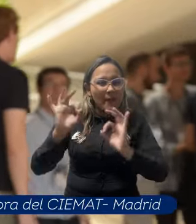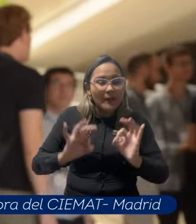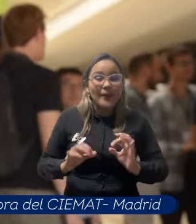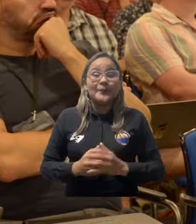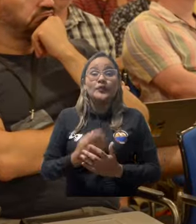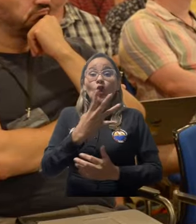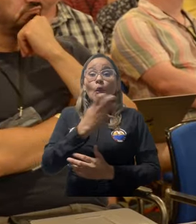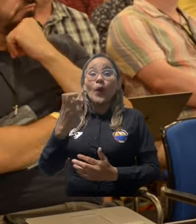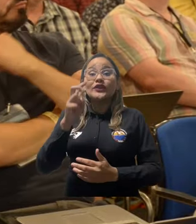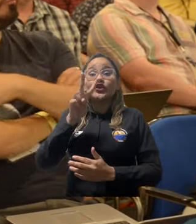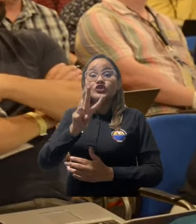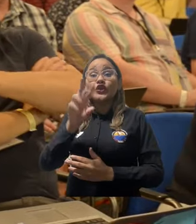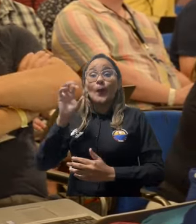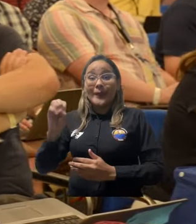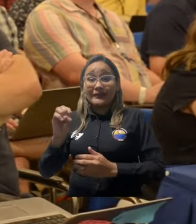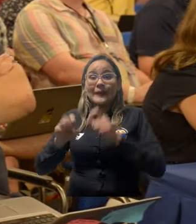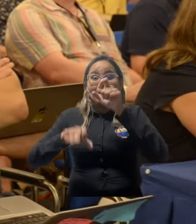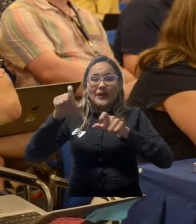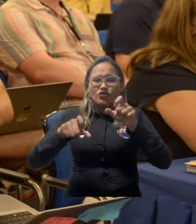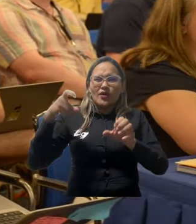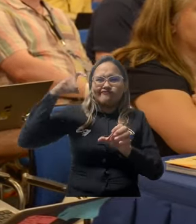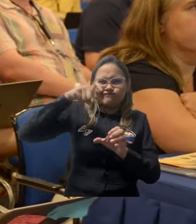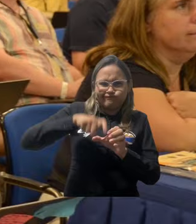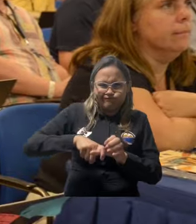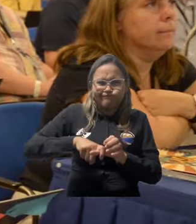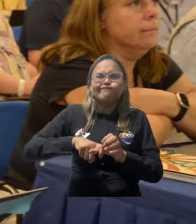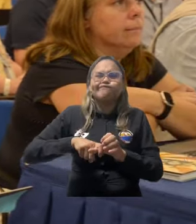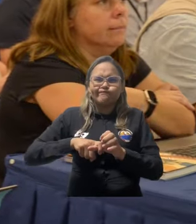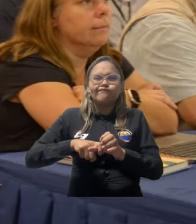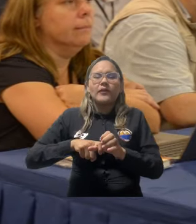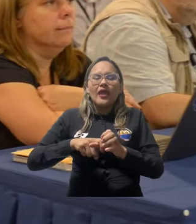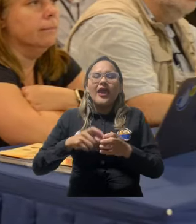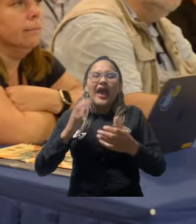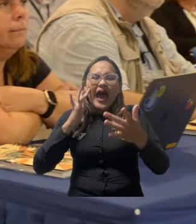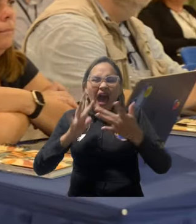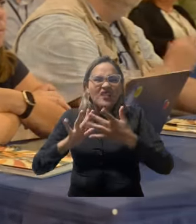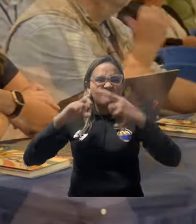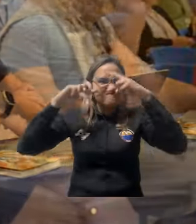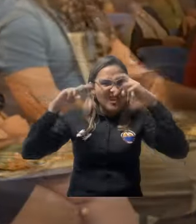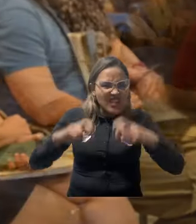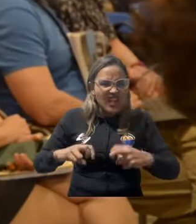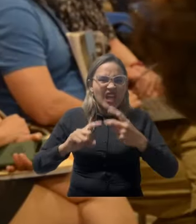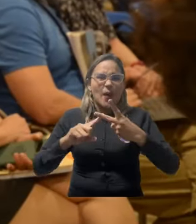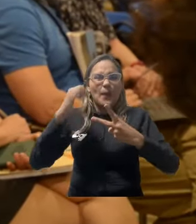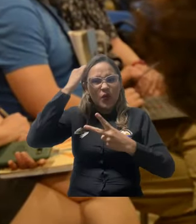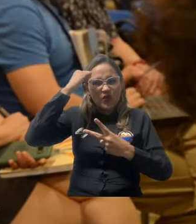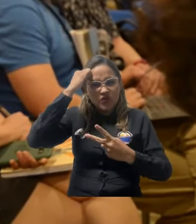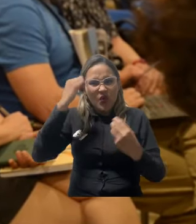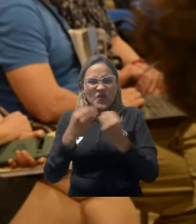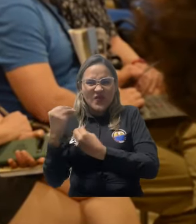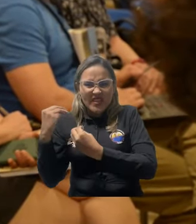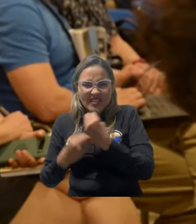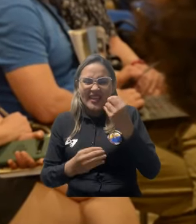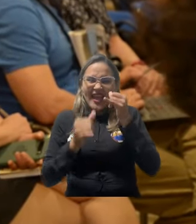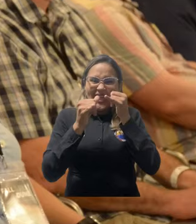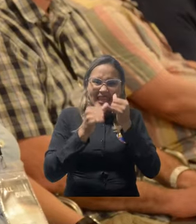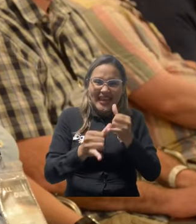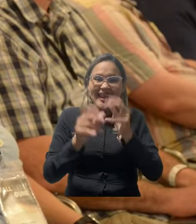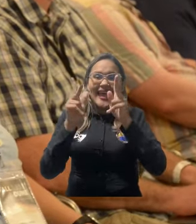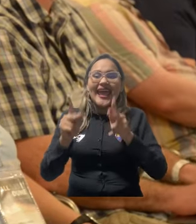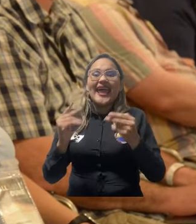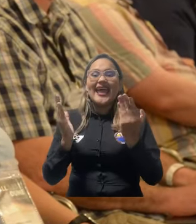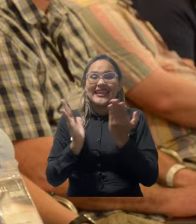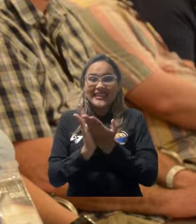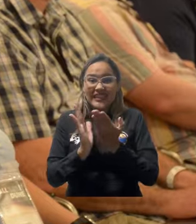investigaciones. 420 inscritos, entre investigadores reconocidos internacionalmente, profesores de física, ingenieros y